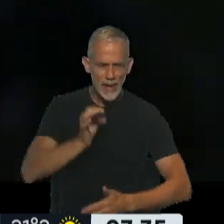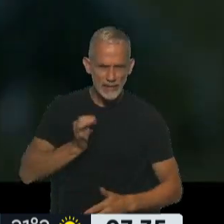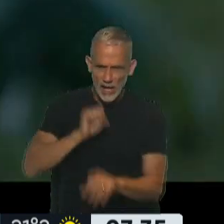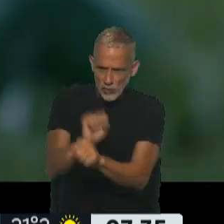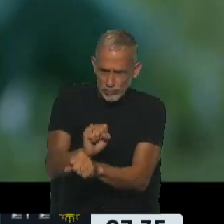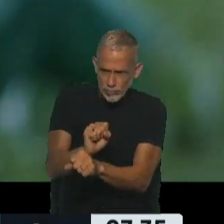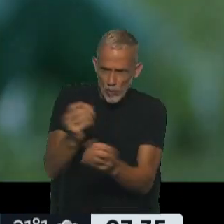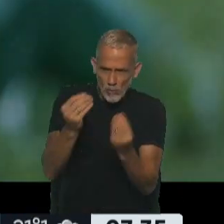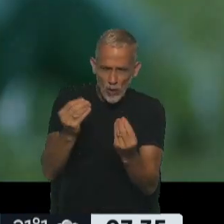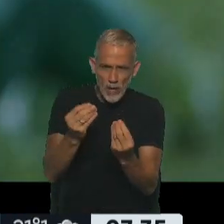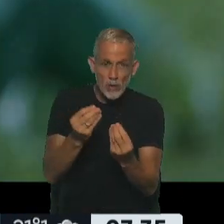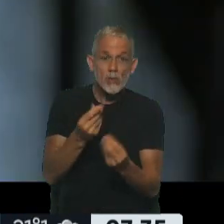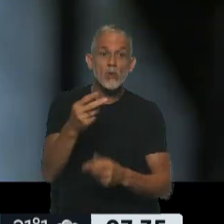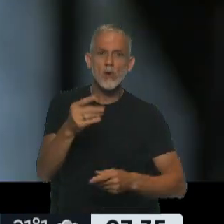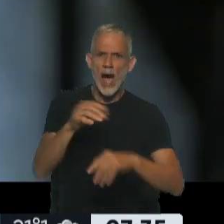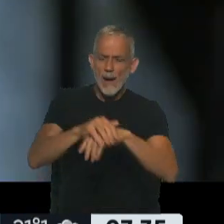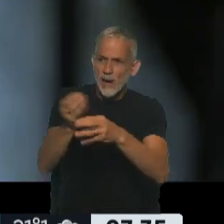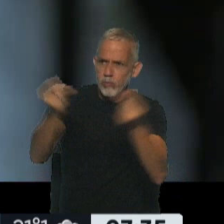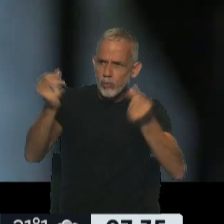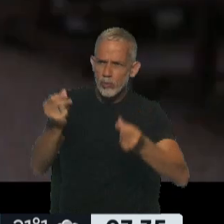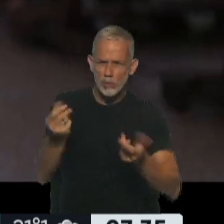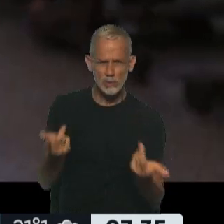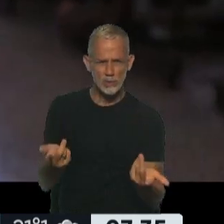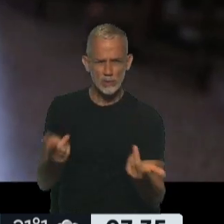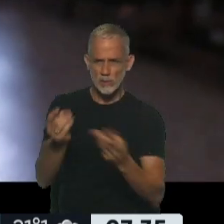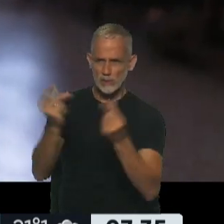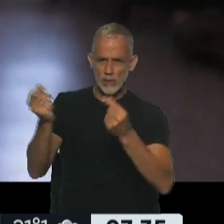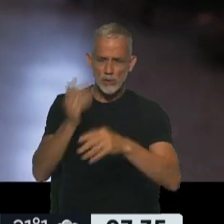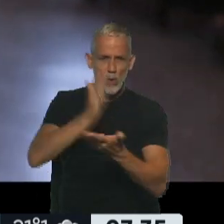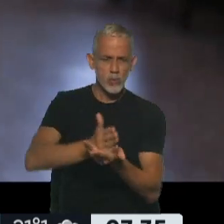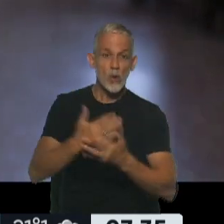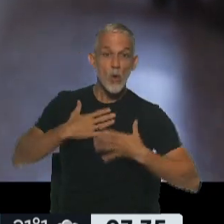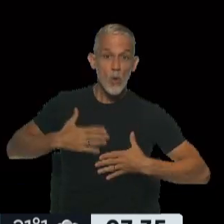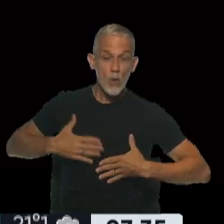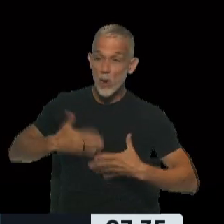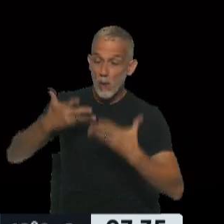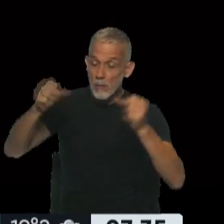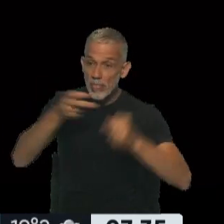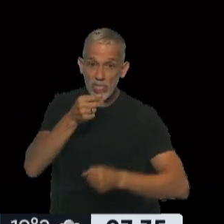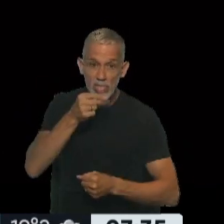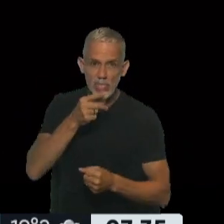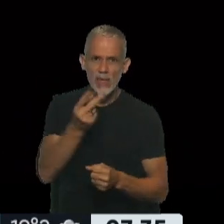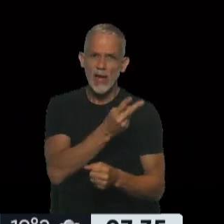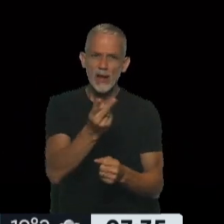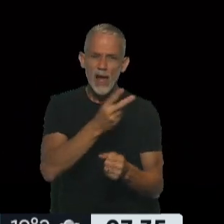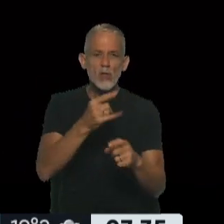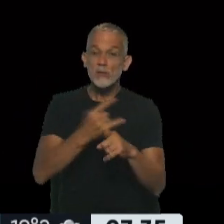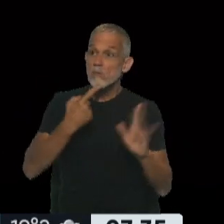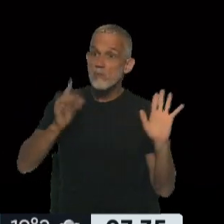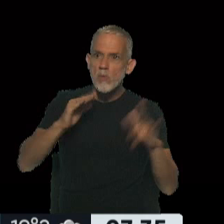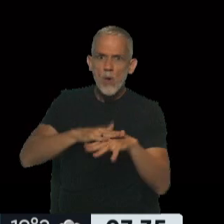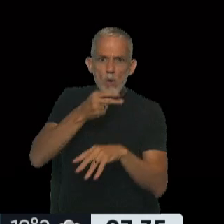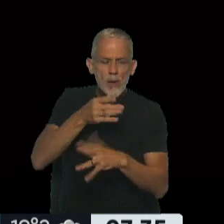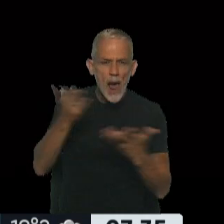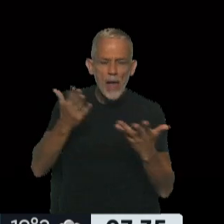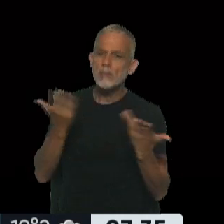prisión por la desaparición de una amiga de ellas, Betty Argañarás. El cuerpo de Betty nunca apareció. Ellas siempre se declararon inocentes,